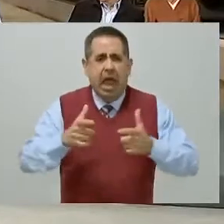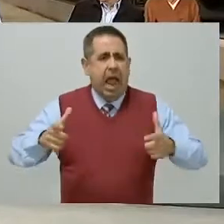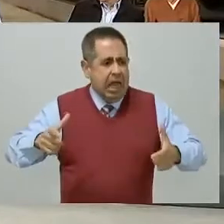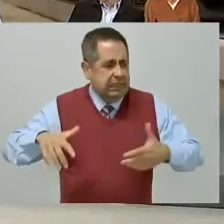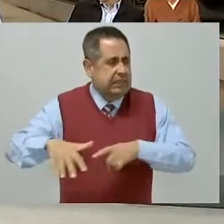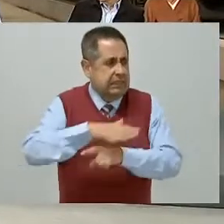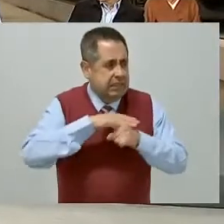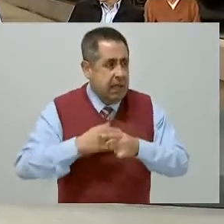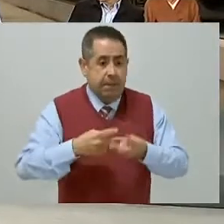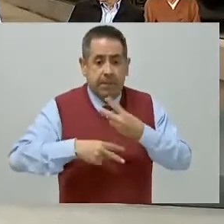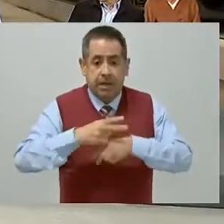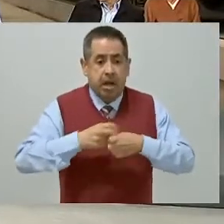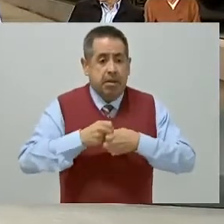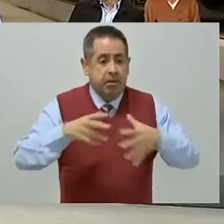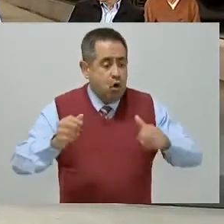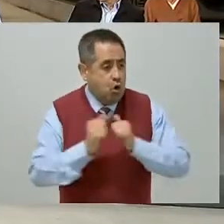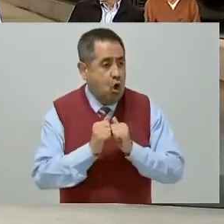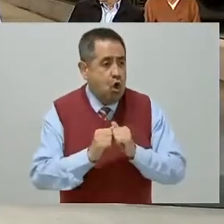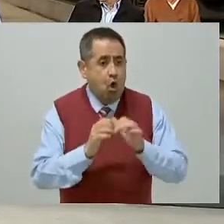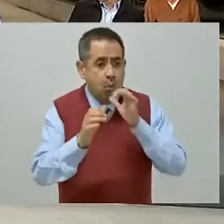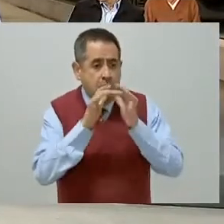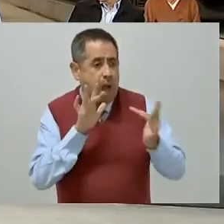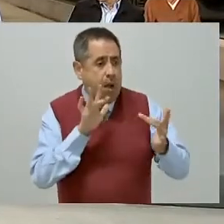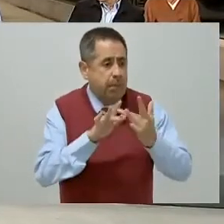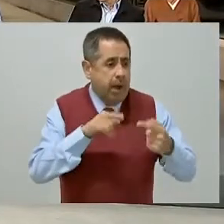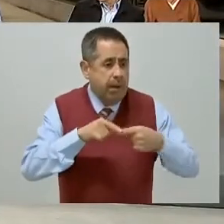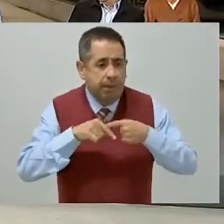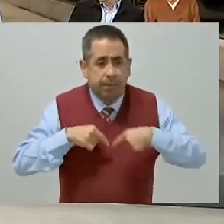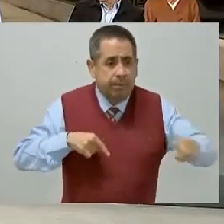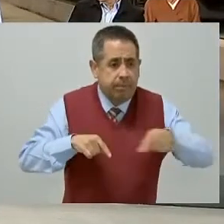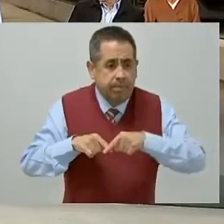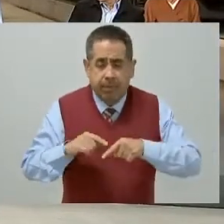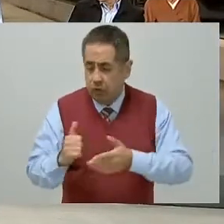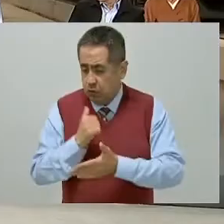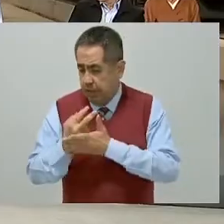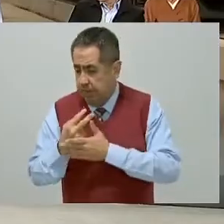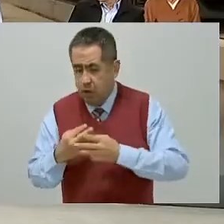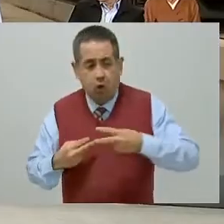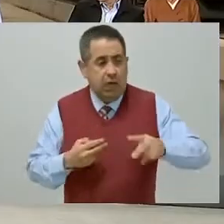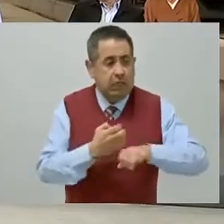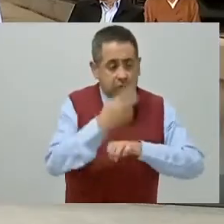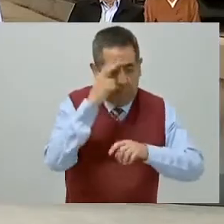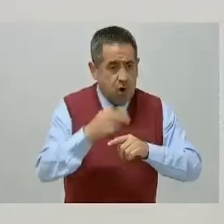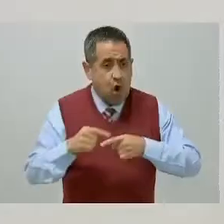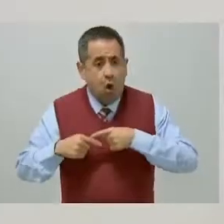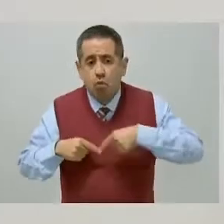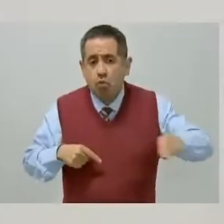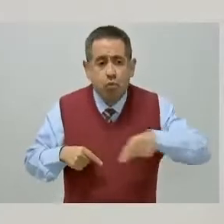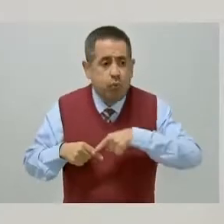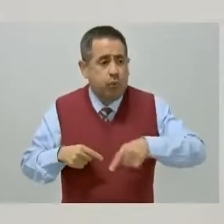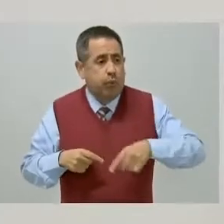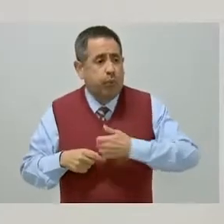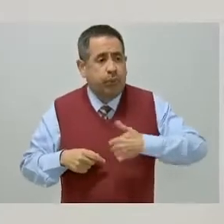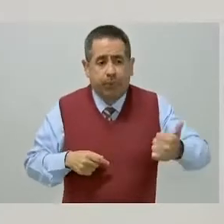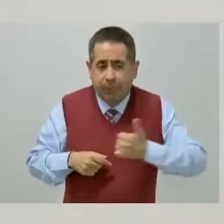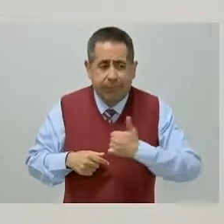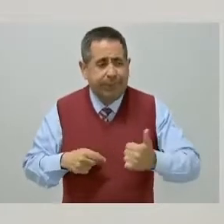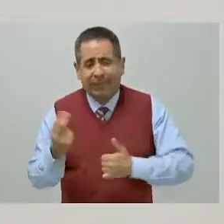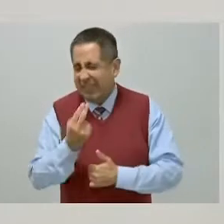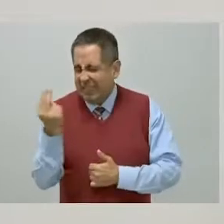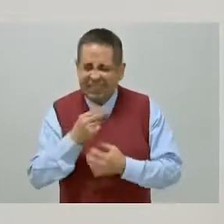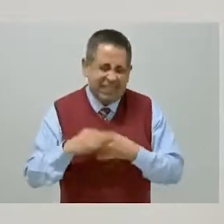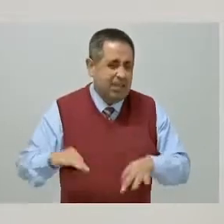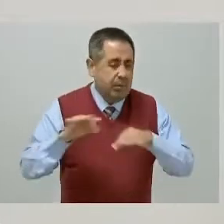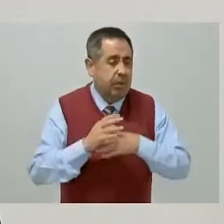el crecimiento y la comunicación entre la Ciudad de México y el Estado de México son fundamentales. Hemos